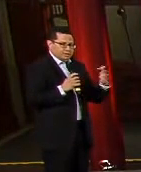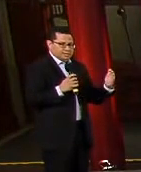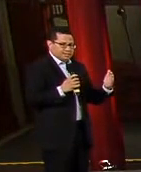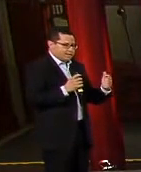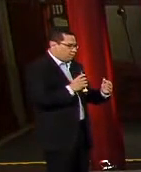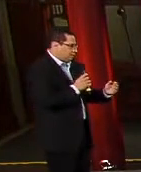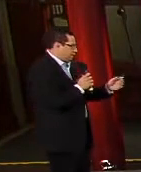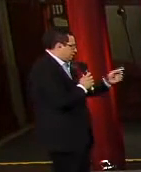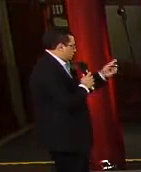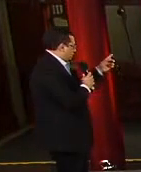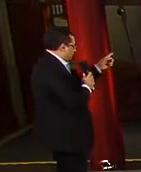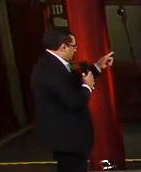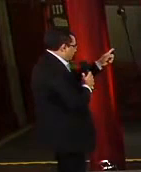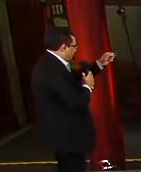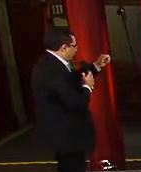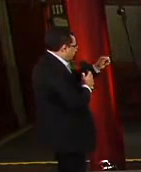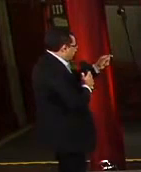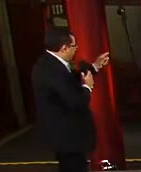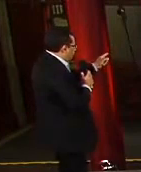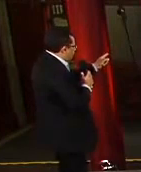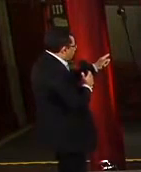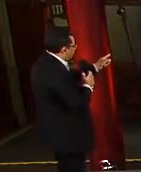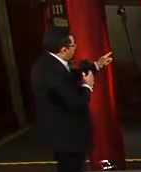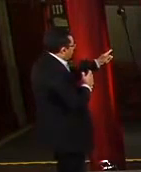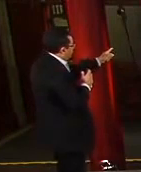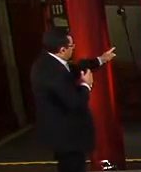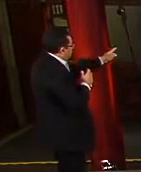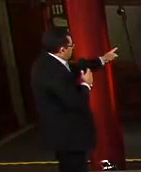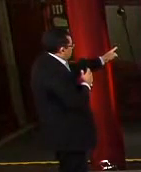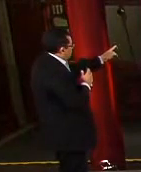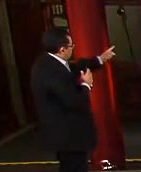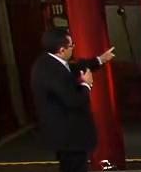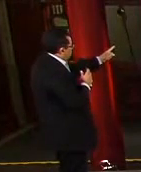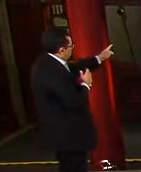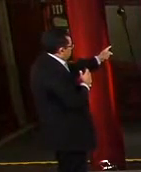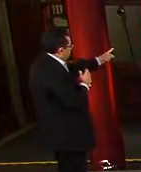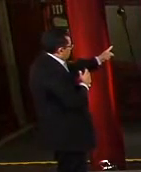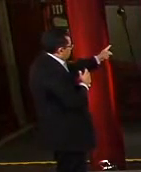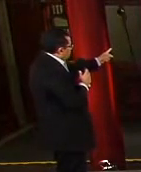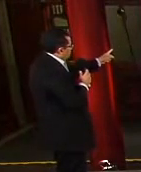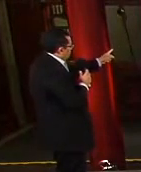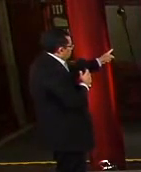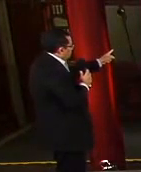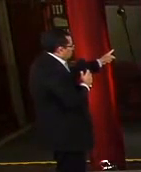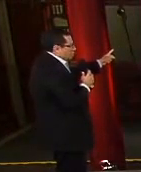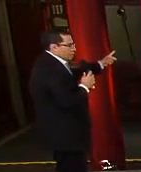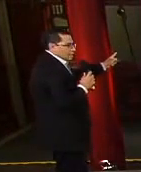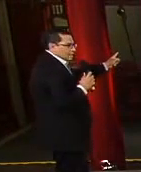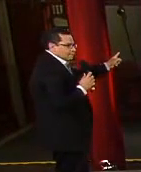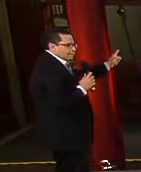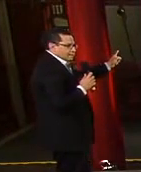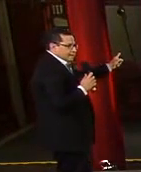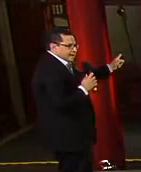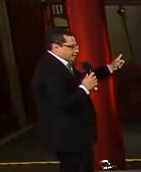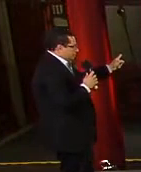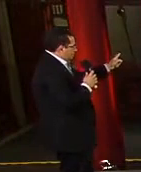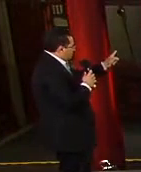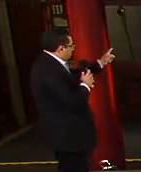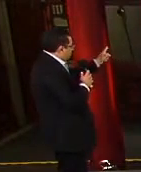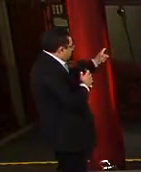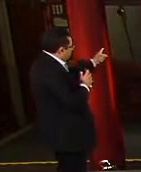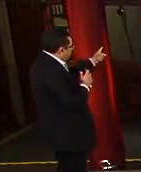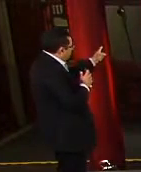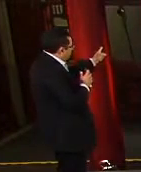domiciliario en esta Jornada Nacional de Sana Distancia. vean ustedes, si para el riesgo de, en este caso, de enfermar,